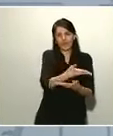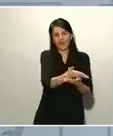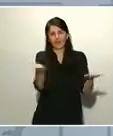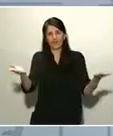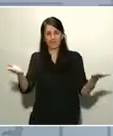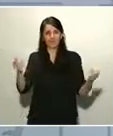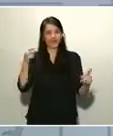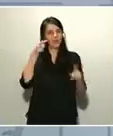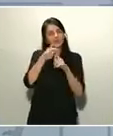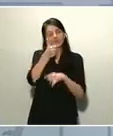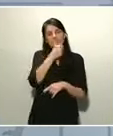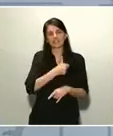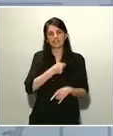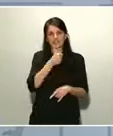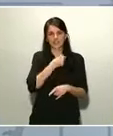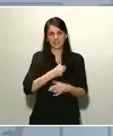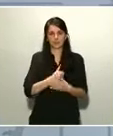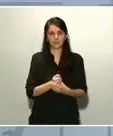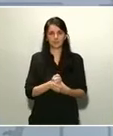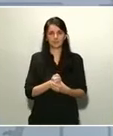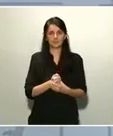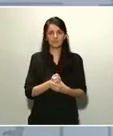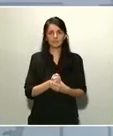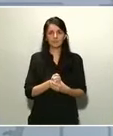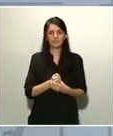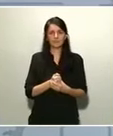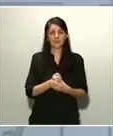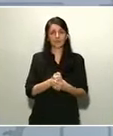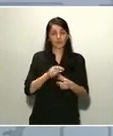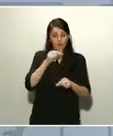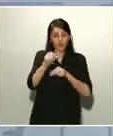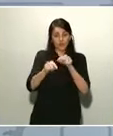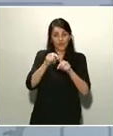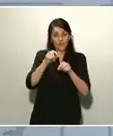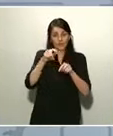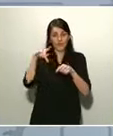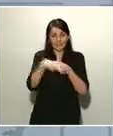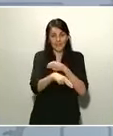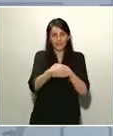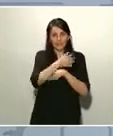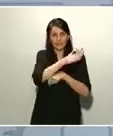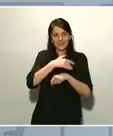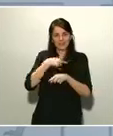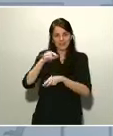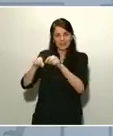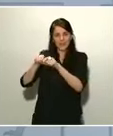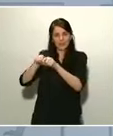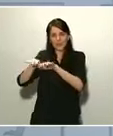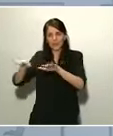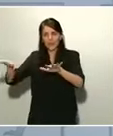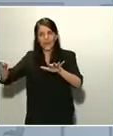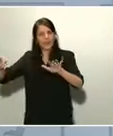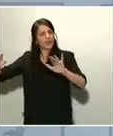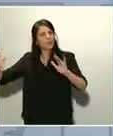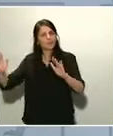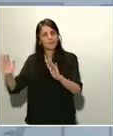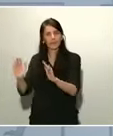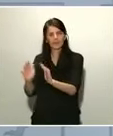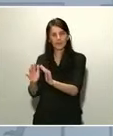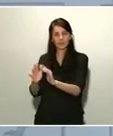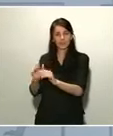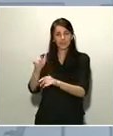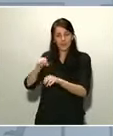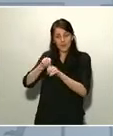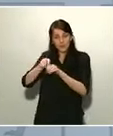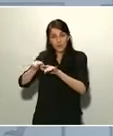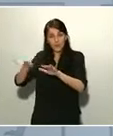Cada contagio que no se produce rompe la cadena de reproducción del virus, una cadena que generalmente acaba en una persona